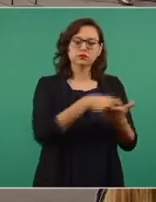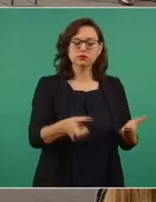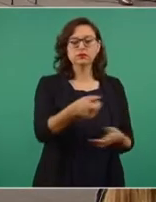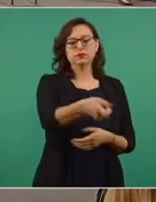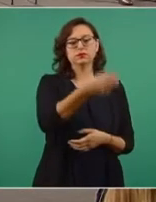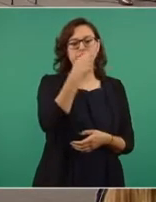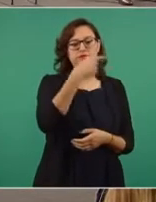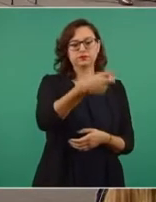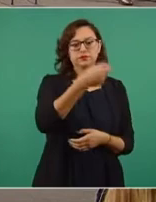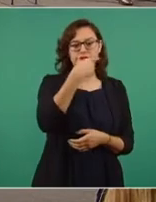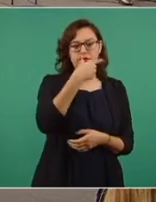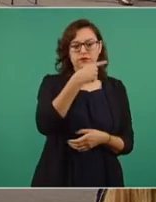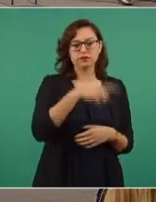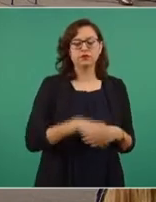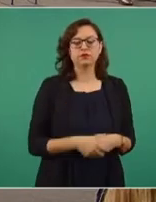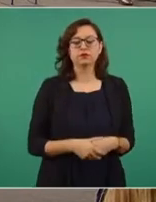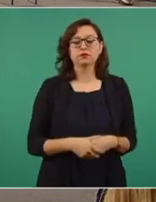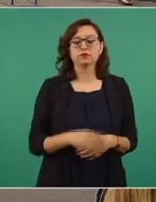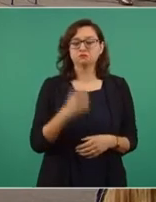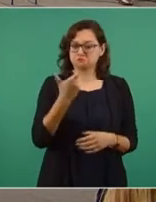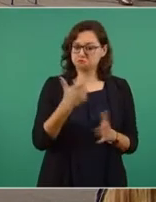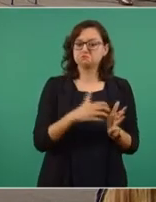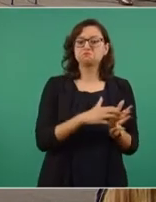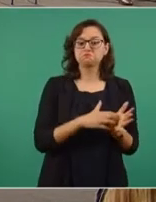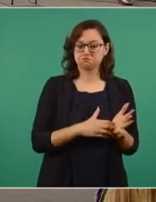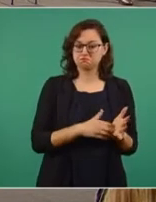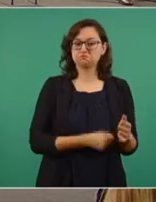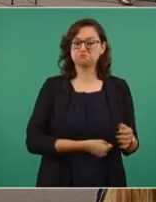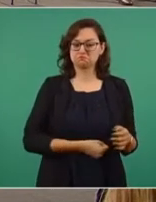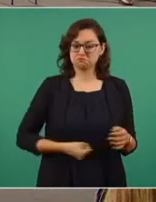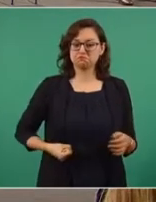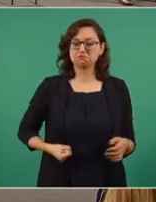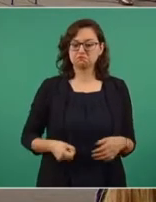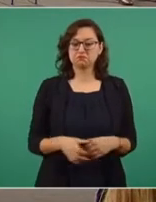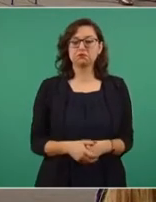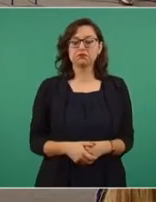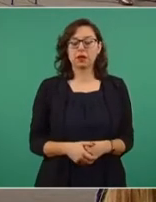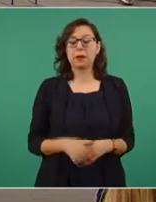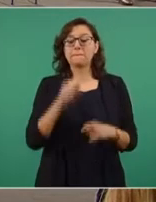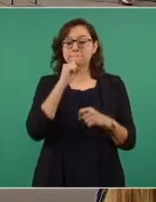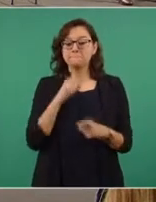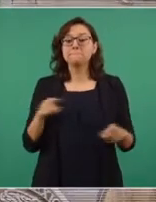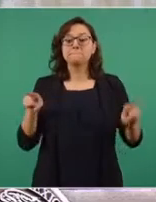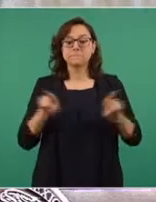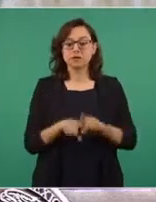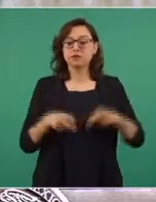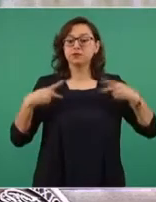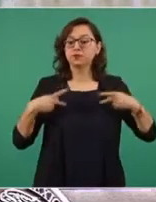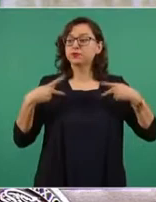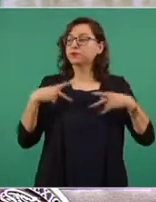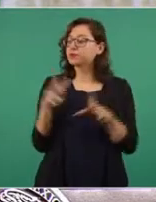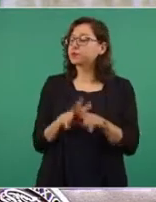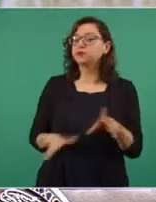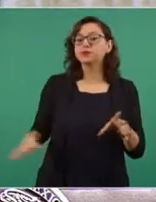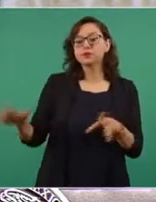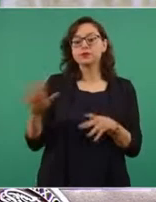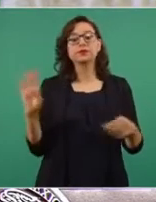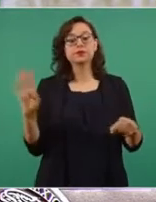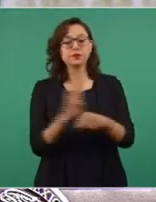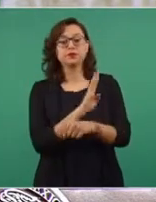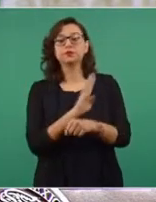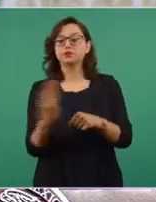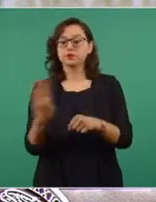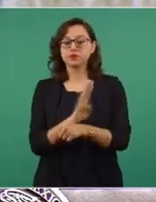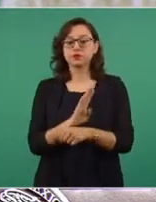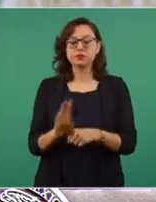se habían logrado ahorros. Ahí se dijo también que esa compra beneficiaba la salud y la economía popular,